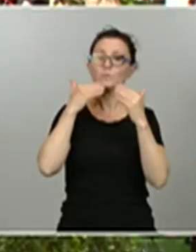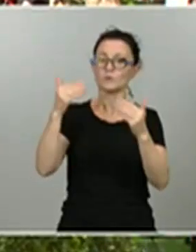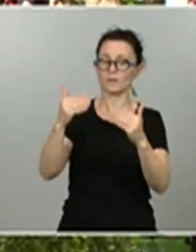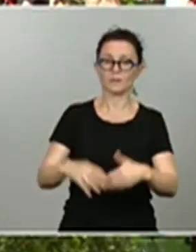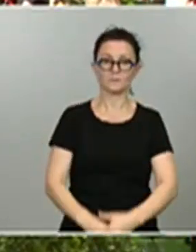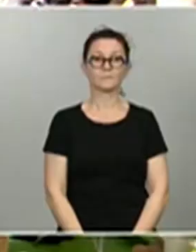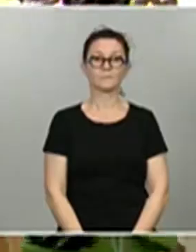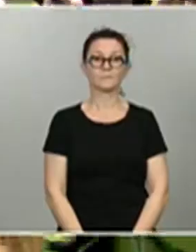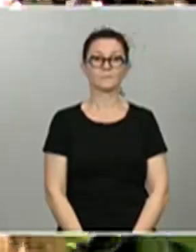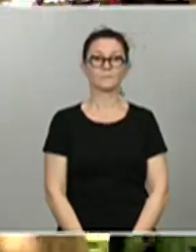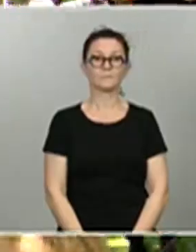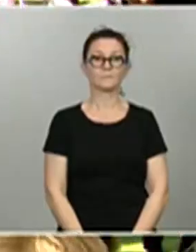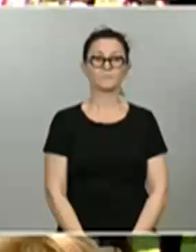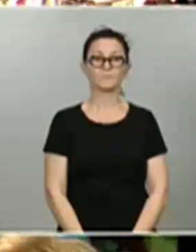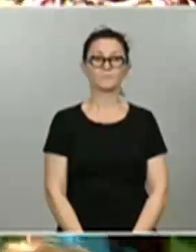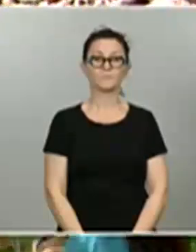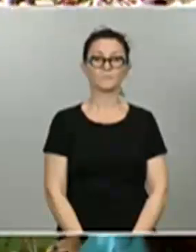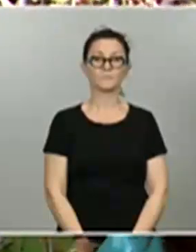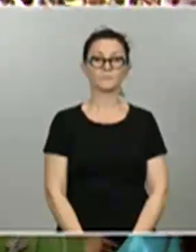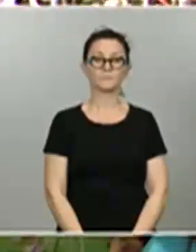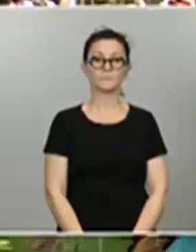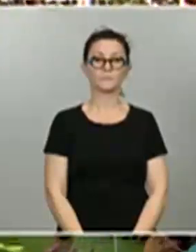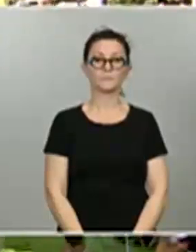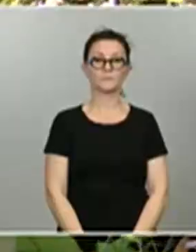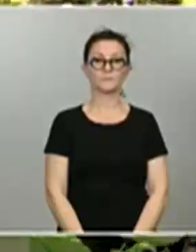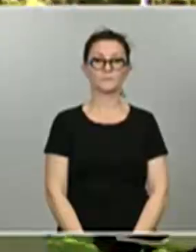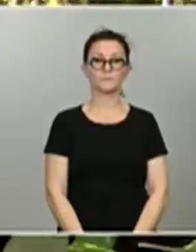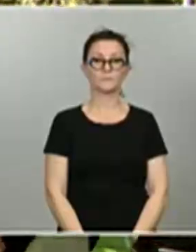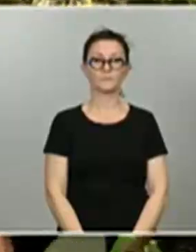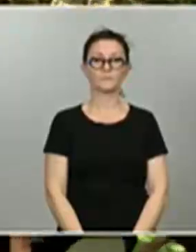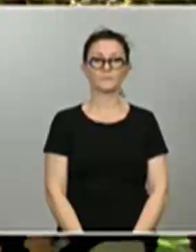inversiones y reformas dotados con 150.000 millones de euros.